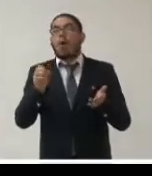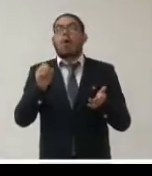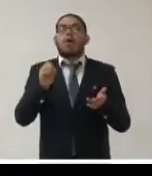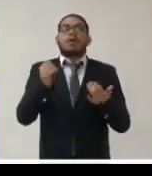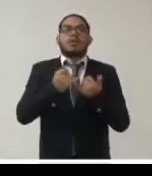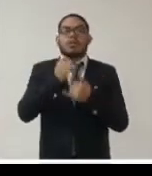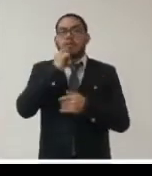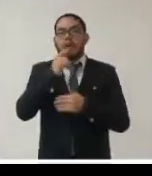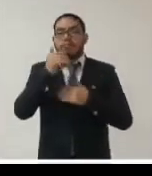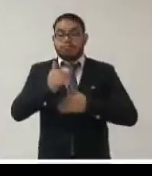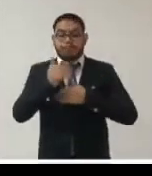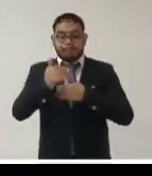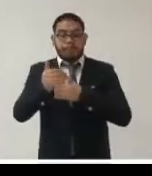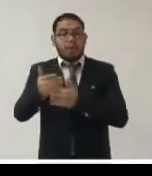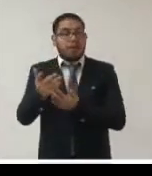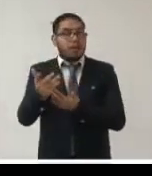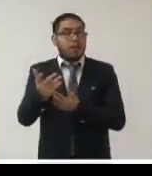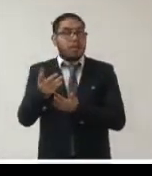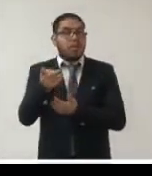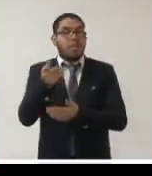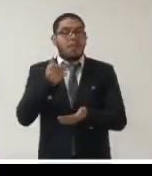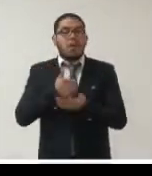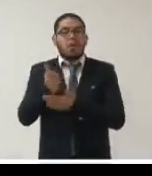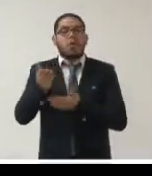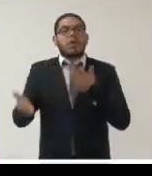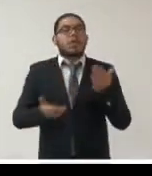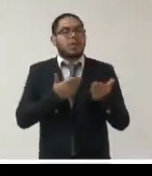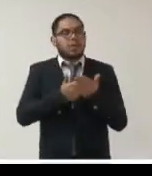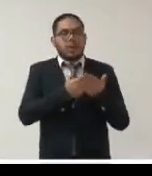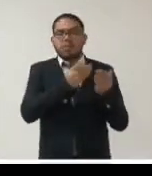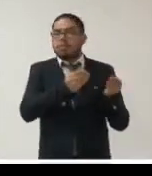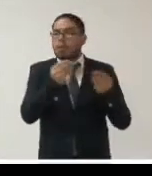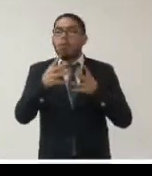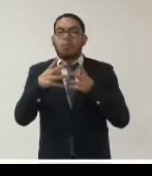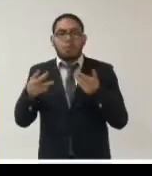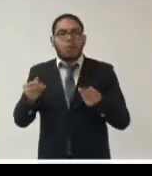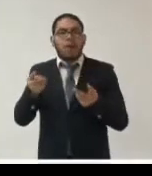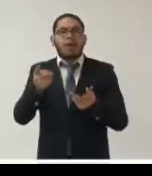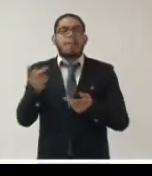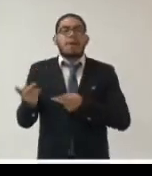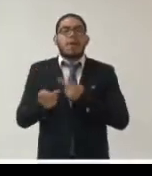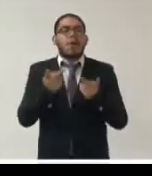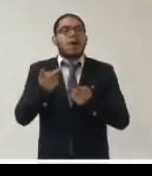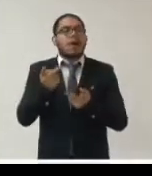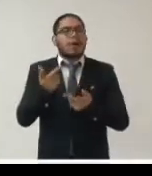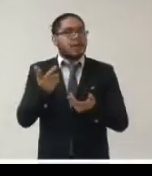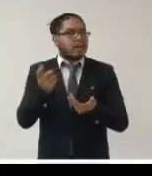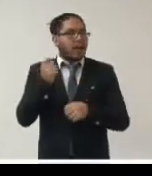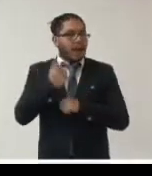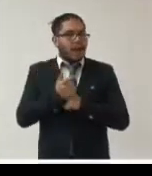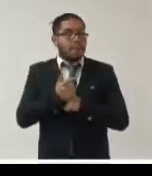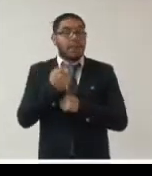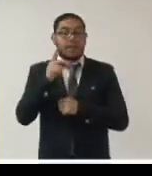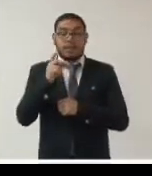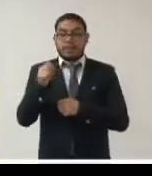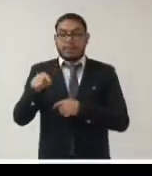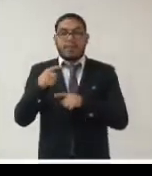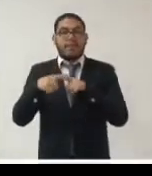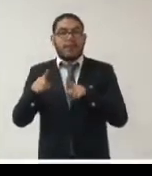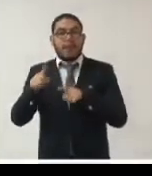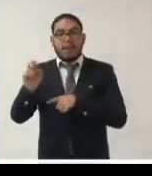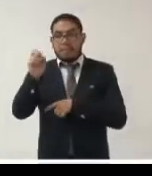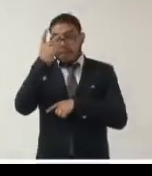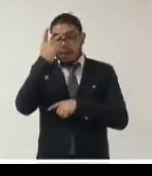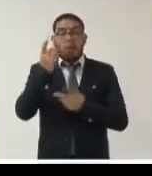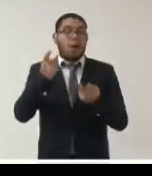virtualizado o no las solicitudes de acceso a la información pública a diferencia de México que no tenemos en el Perú lamentablemente